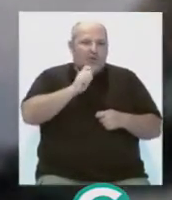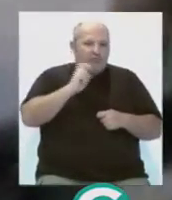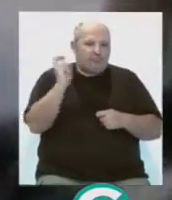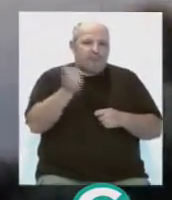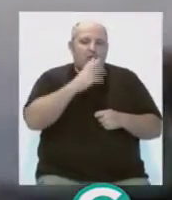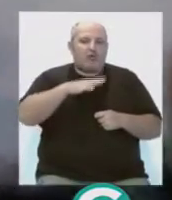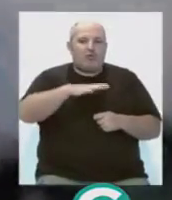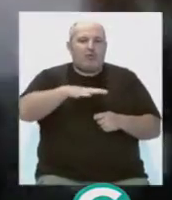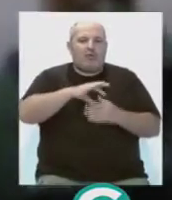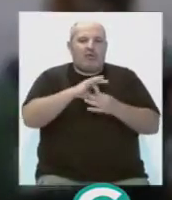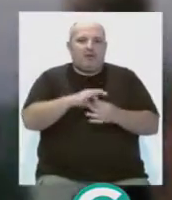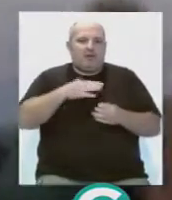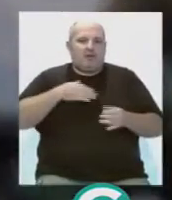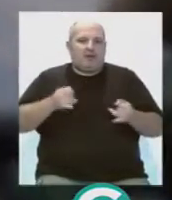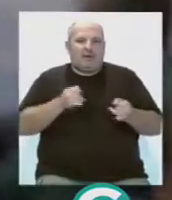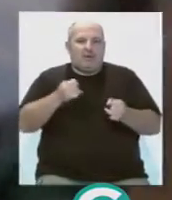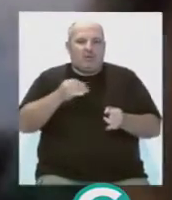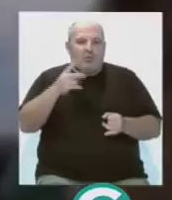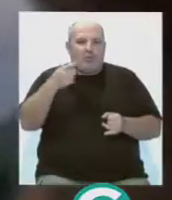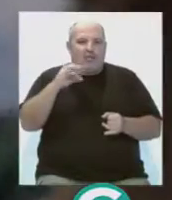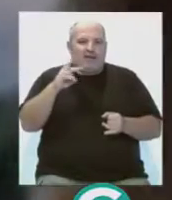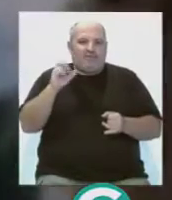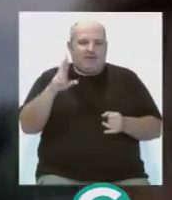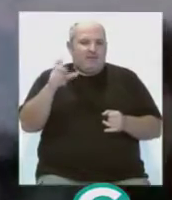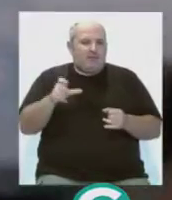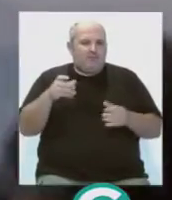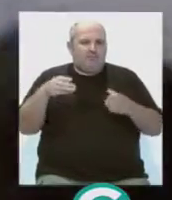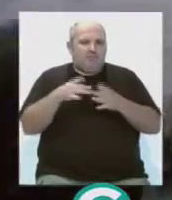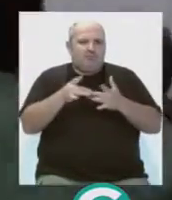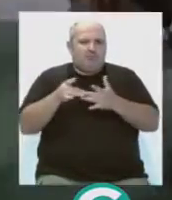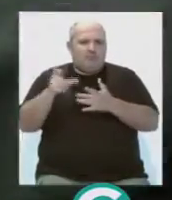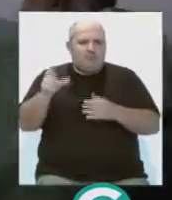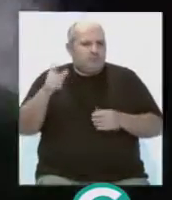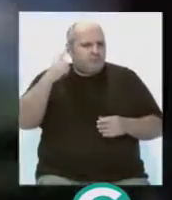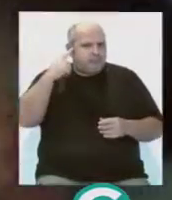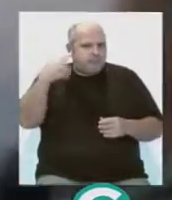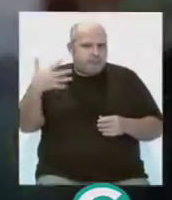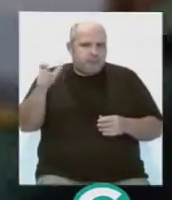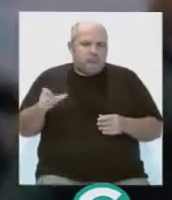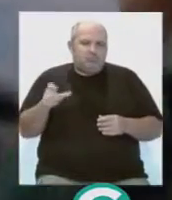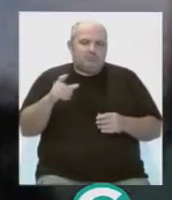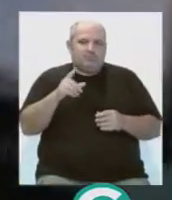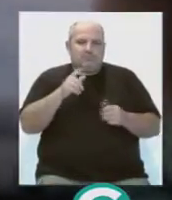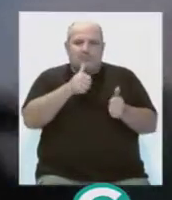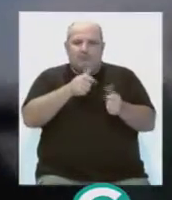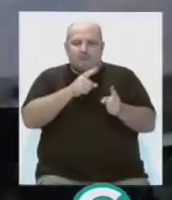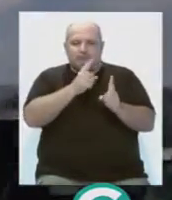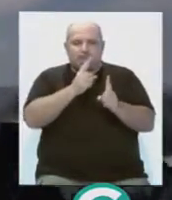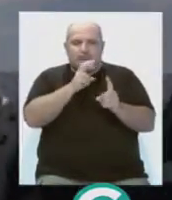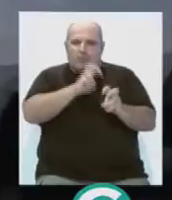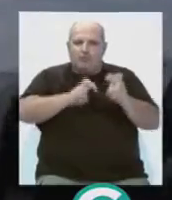afincados en la desembocadura del Guadalquivir. La banda, cuyo líder es una persona conocida por los investigadores en Sanlúcar,